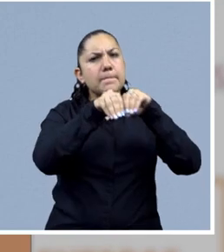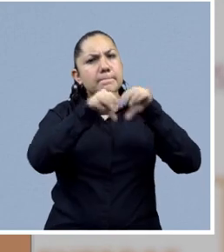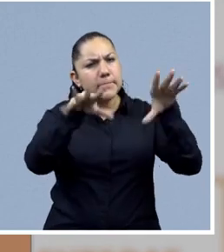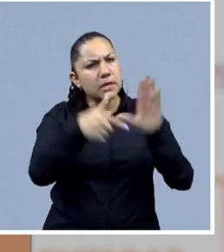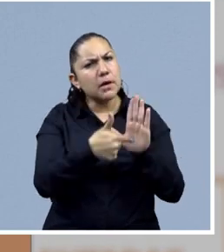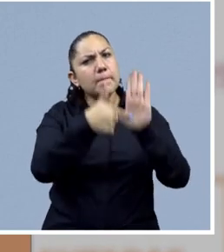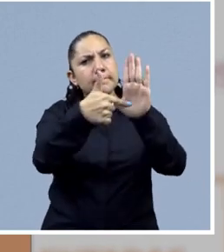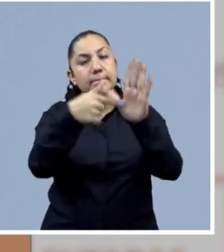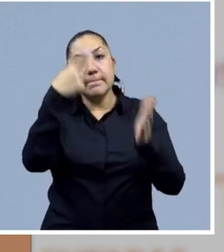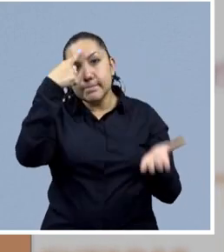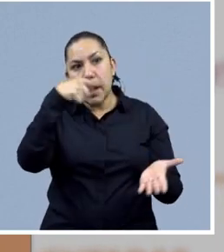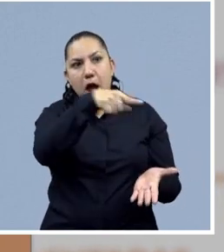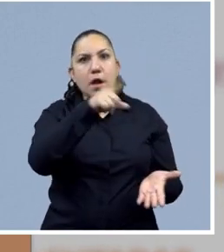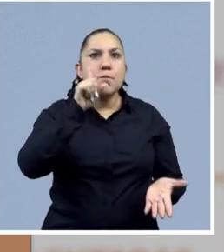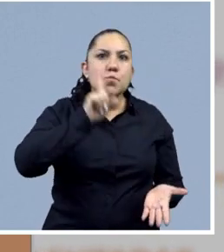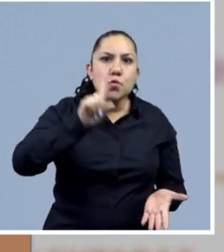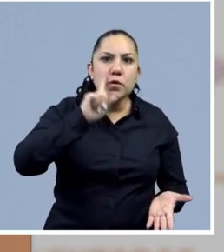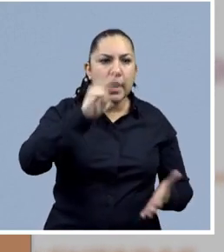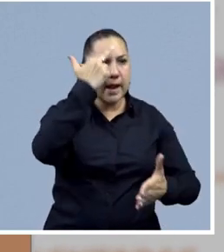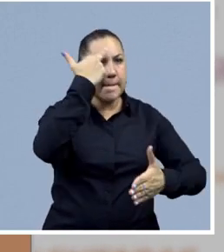¿Qué la violencia de género?